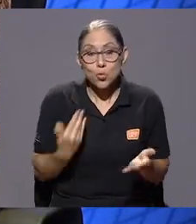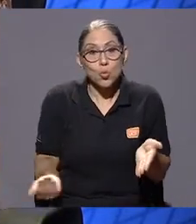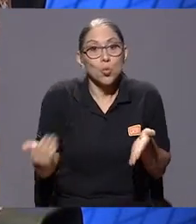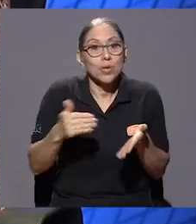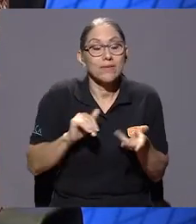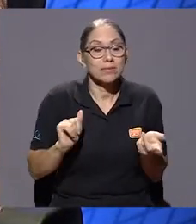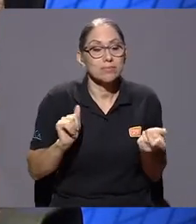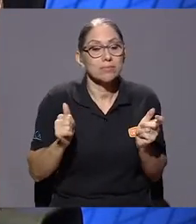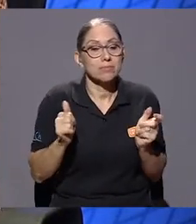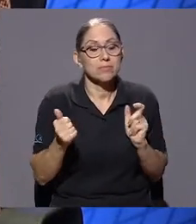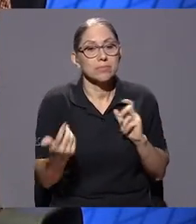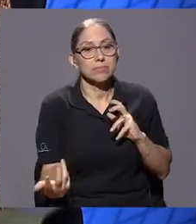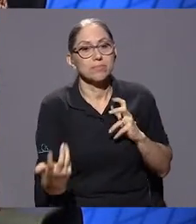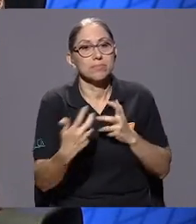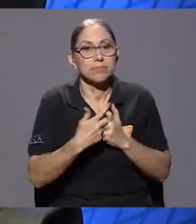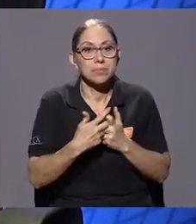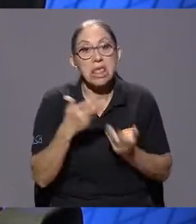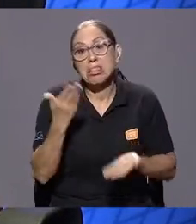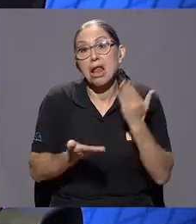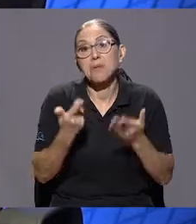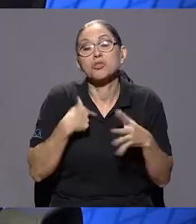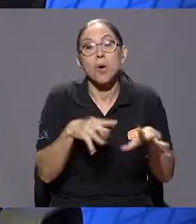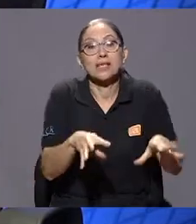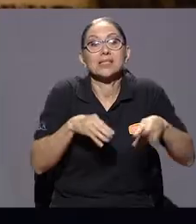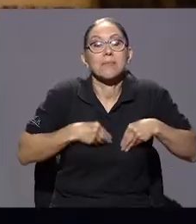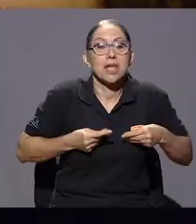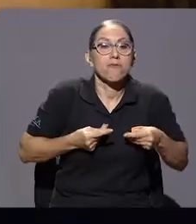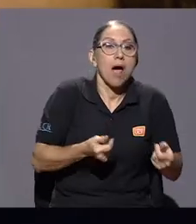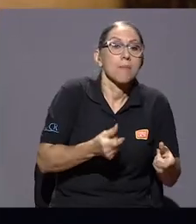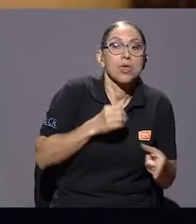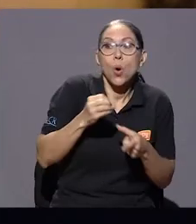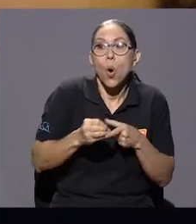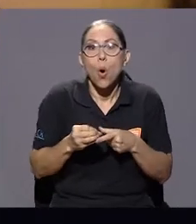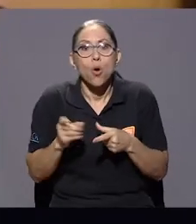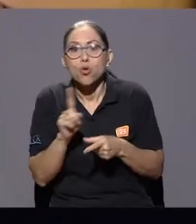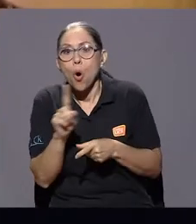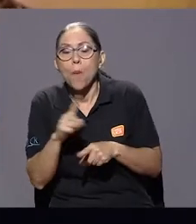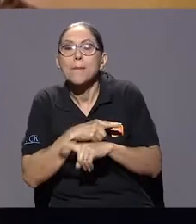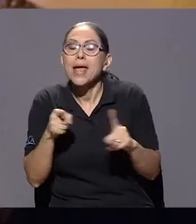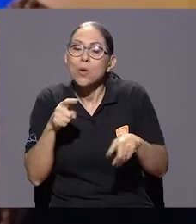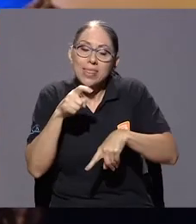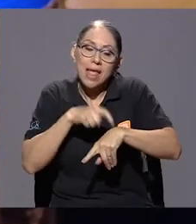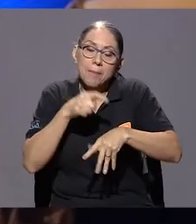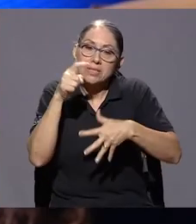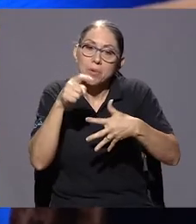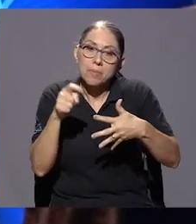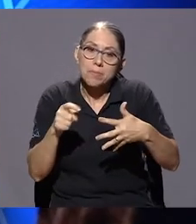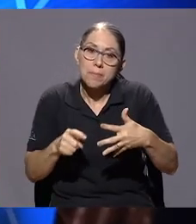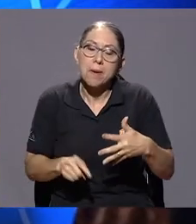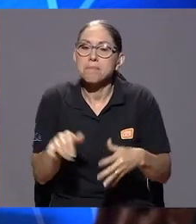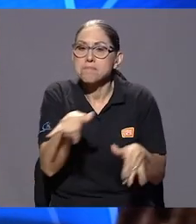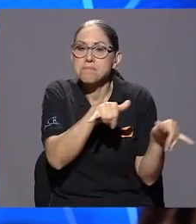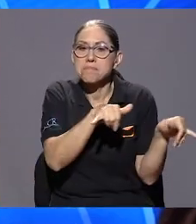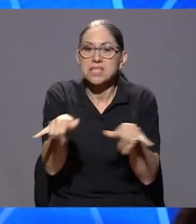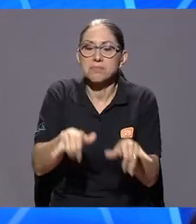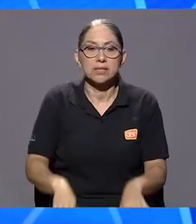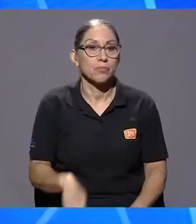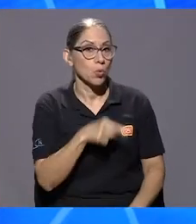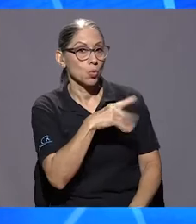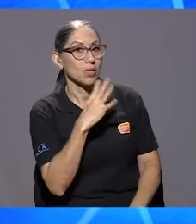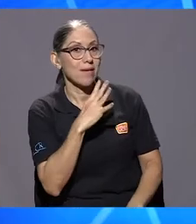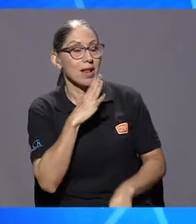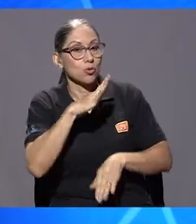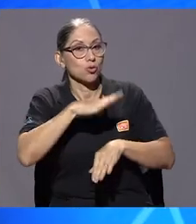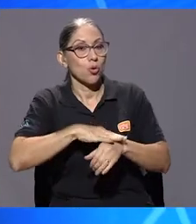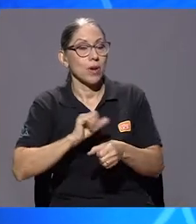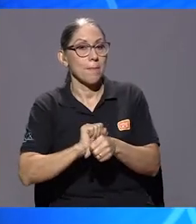momento, tal vez más rápido, tal vez menos, pero las etapas son las mismas. Ahora que tocas el tema de la pandemia, me parece importante también lo